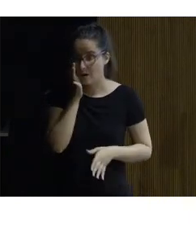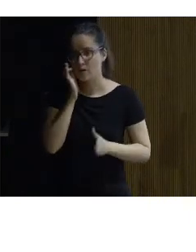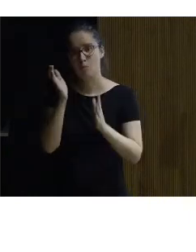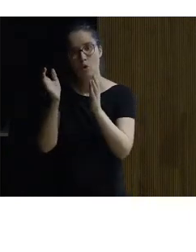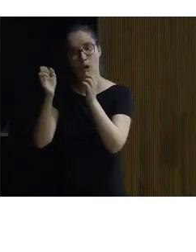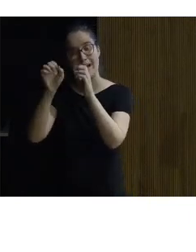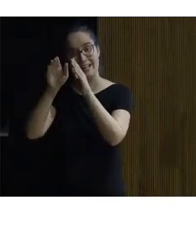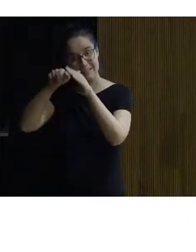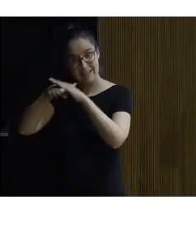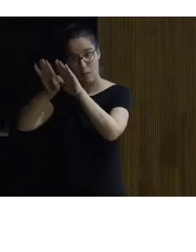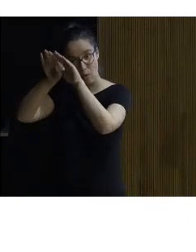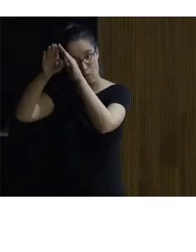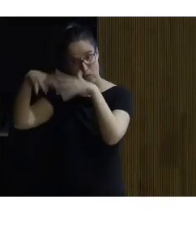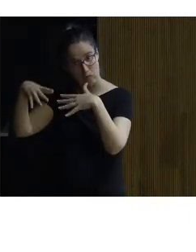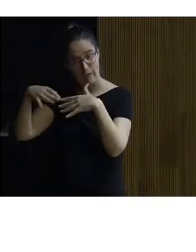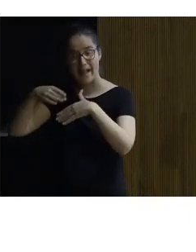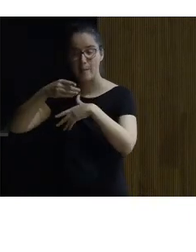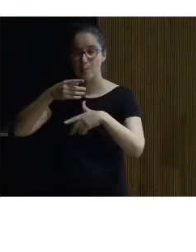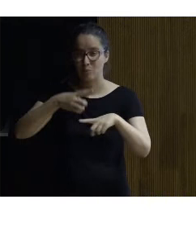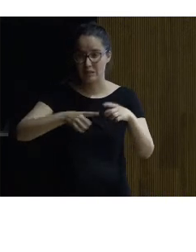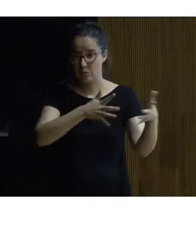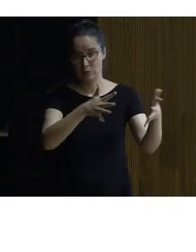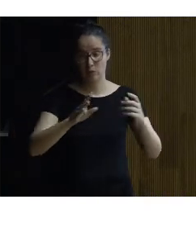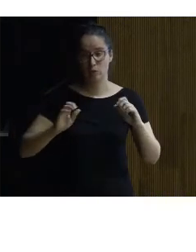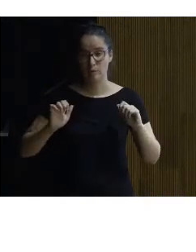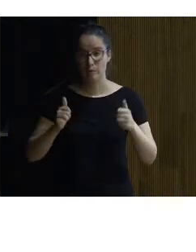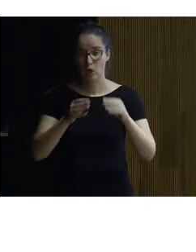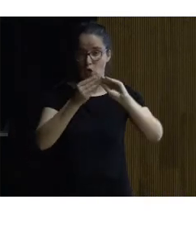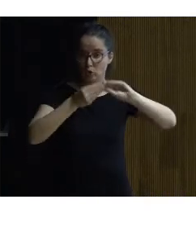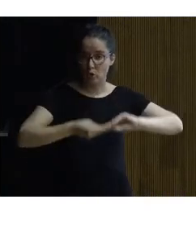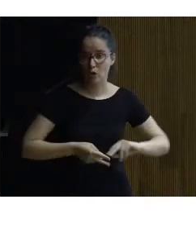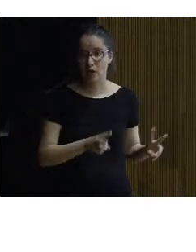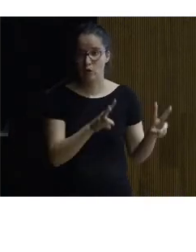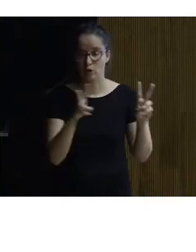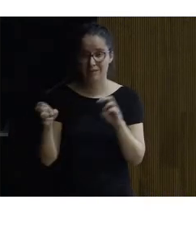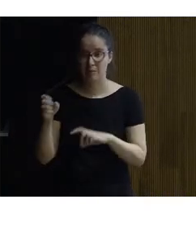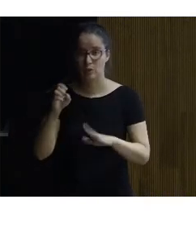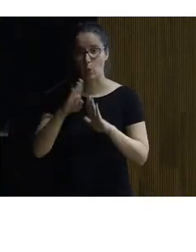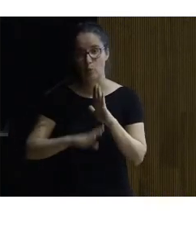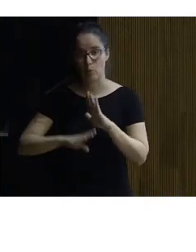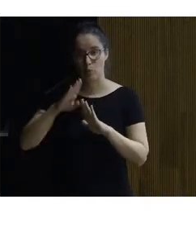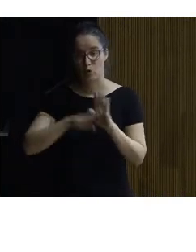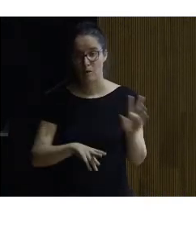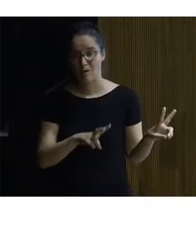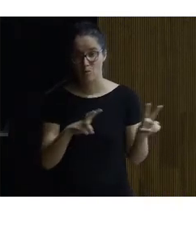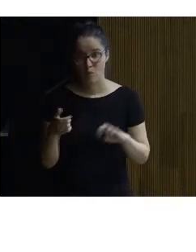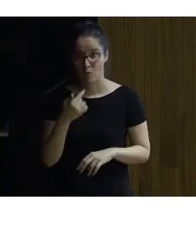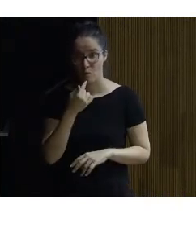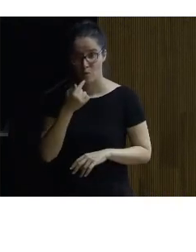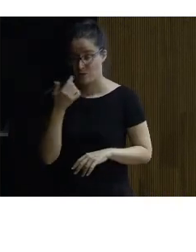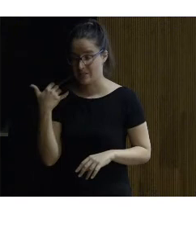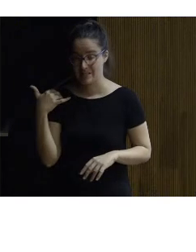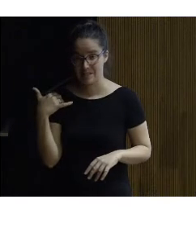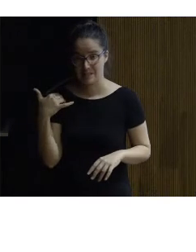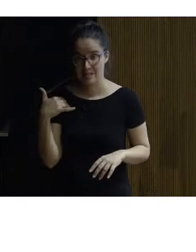y entre medias ya comienzo a resolver los temas de un programa nuevo que como digo es grande